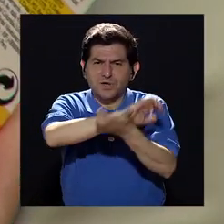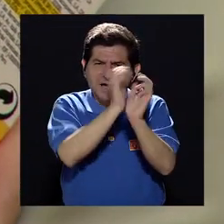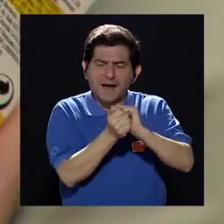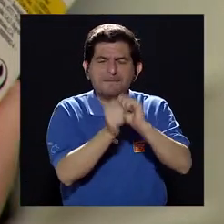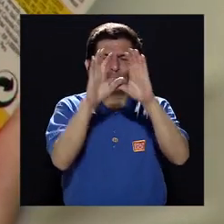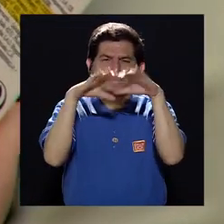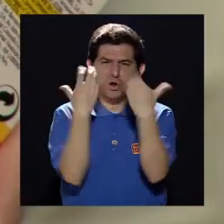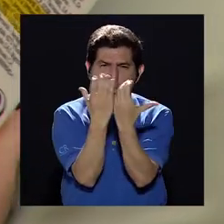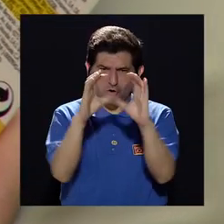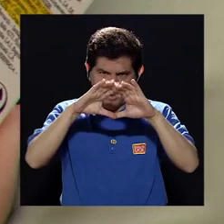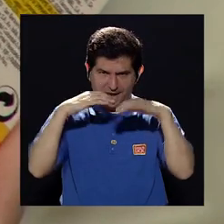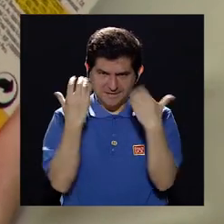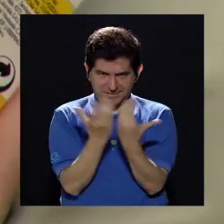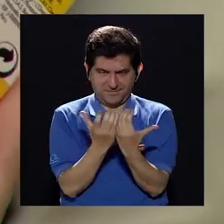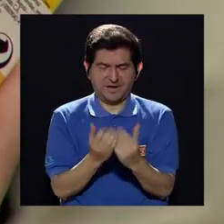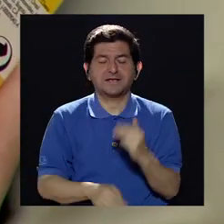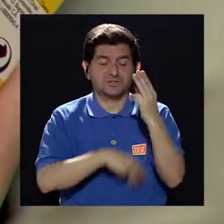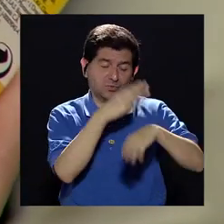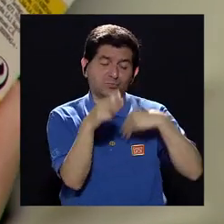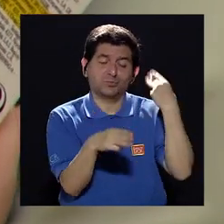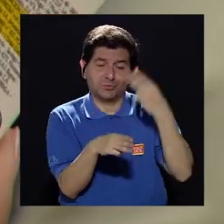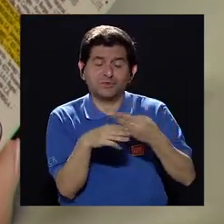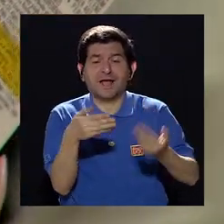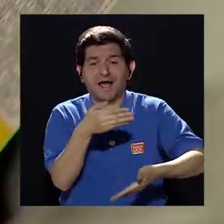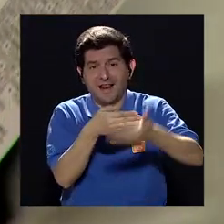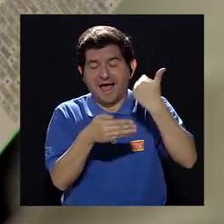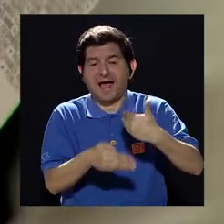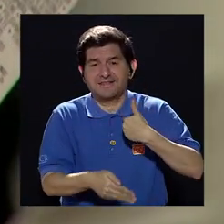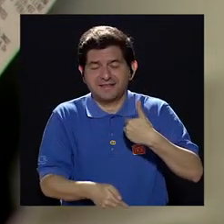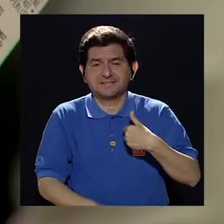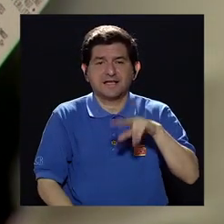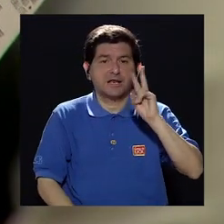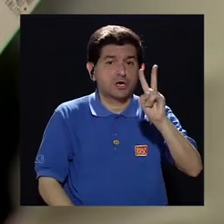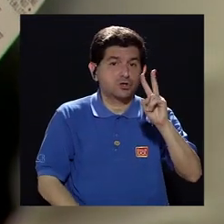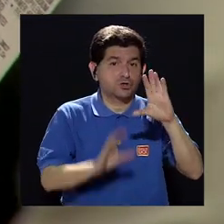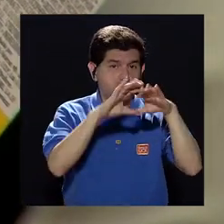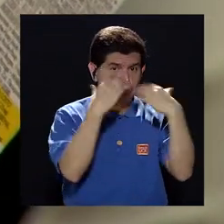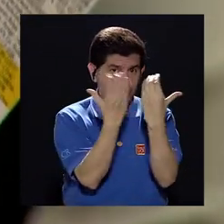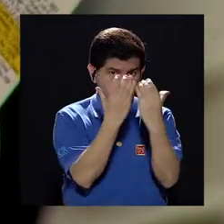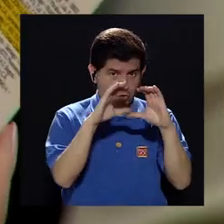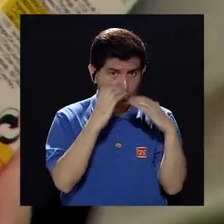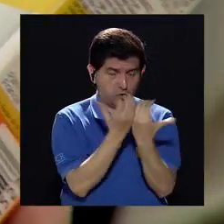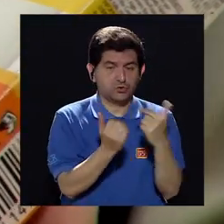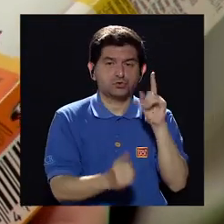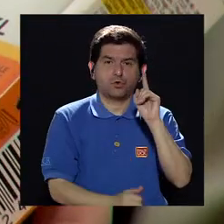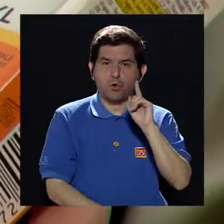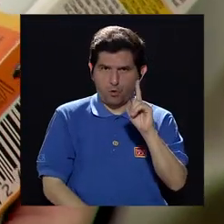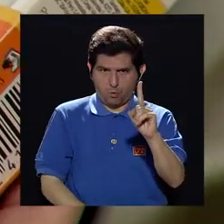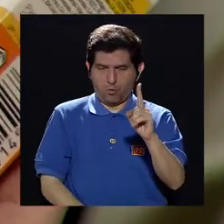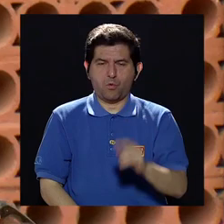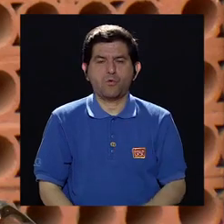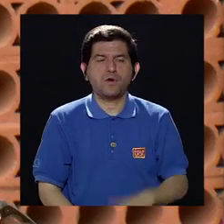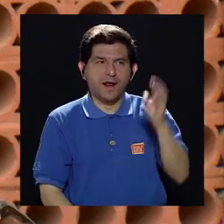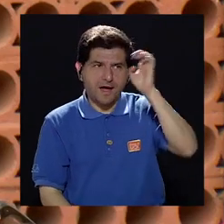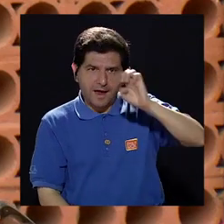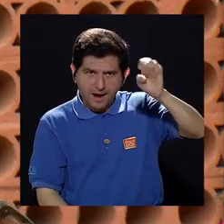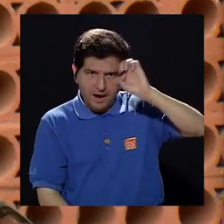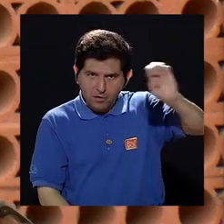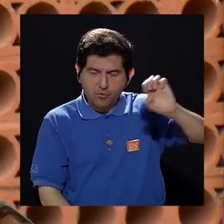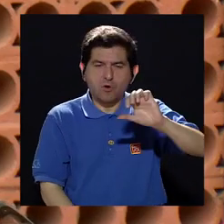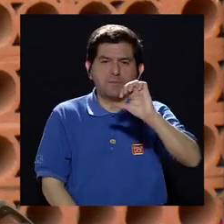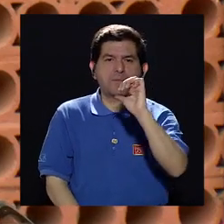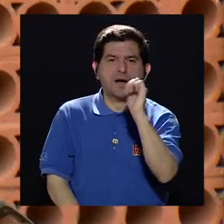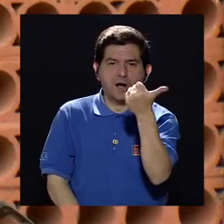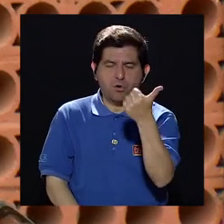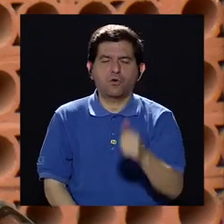cambió la clasificación a nivel mundial. Antes teníamos dos clasificaciones, una clasificación europea